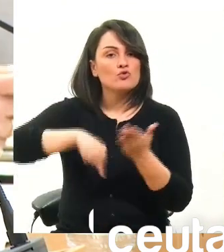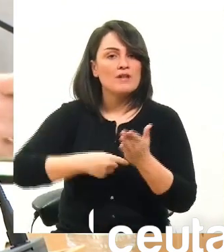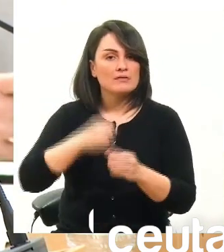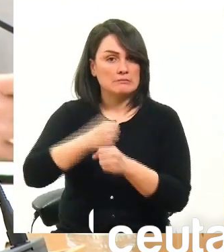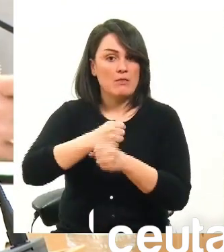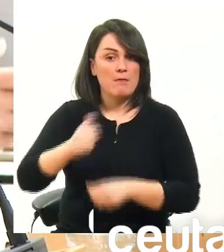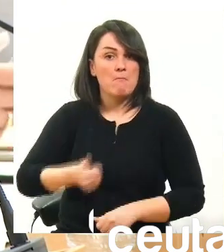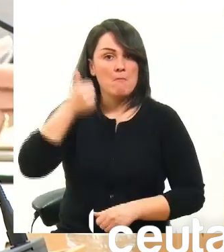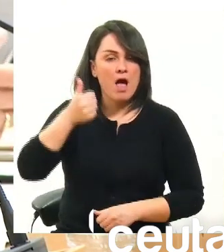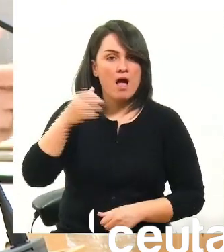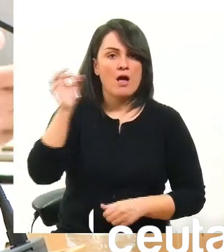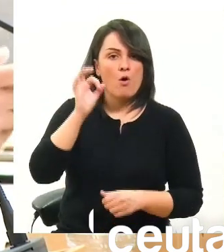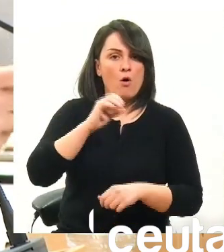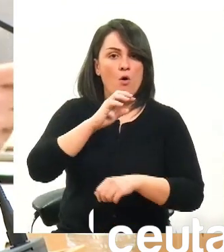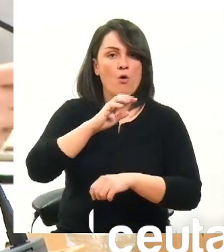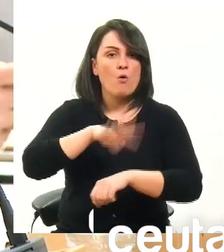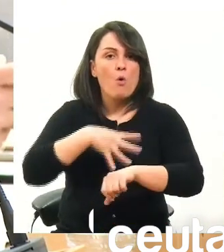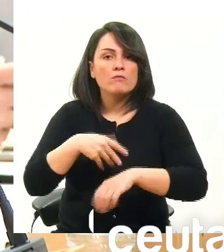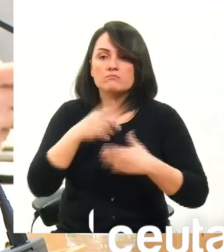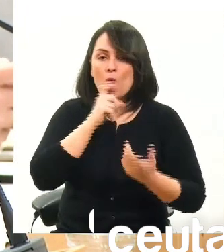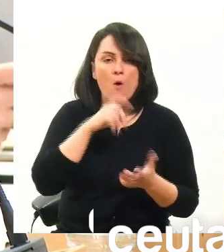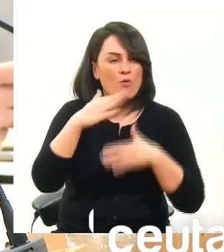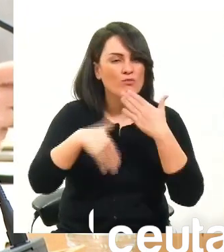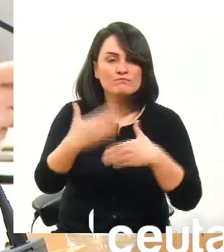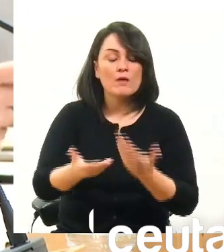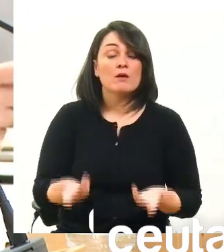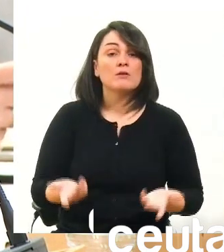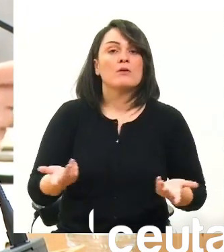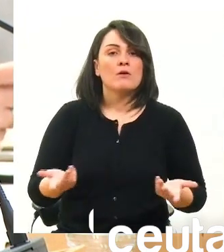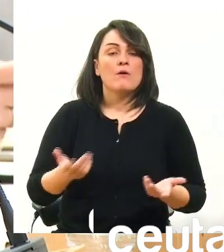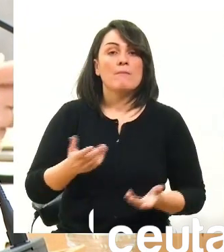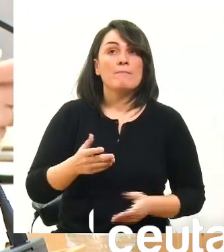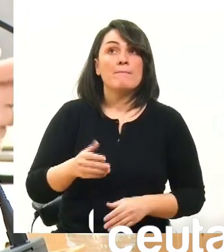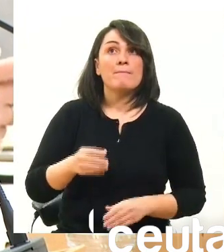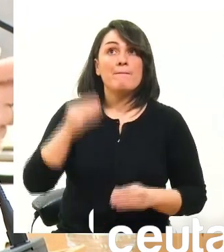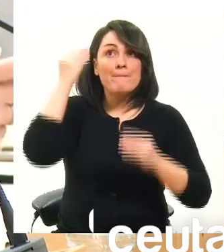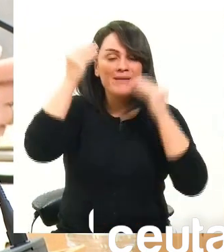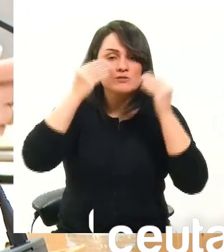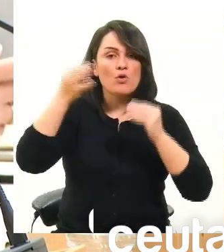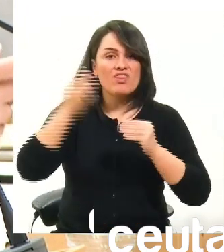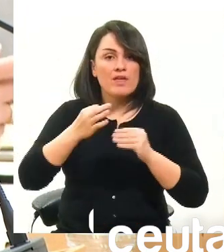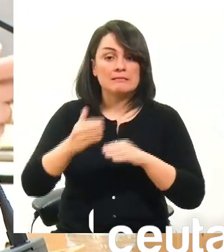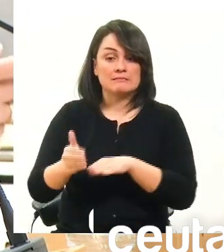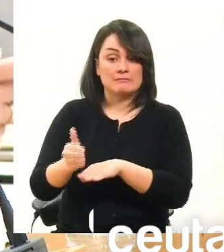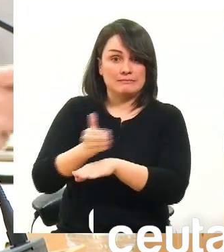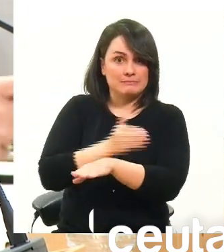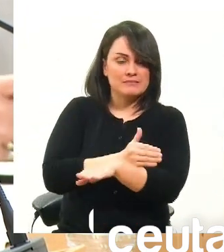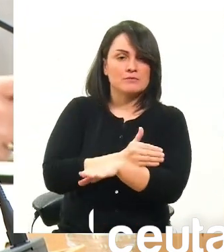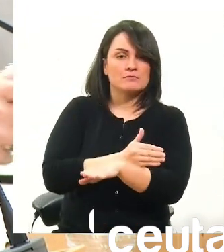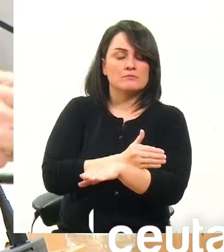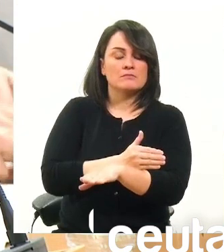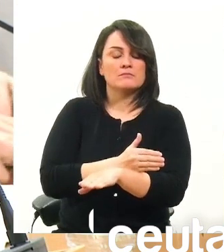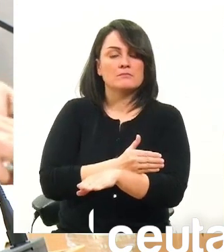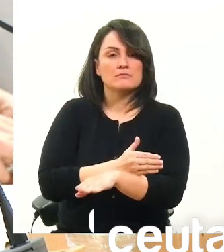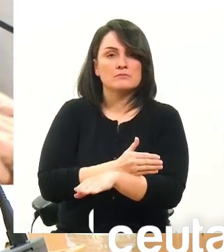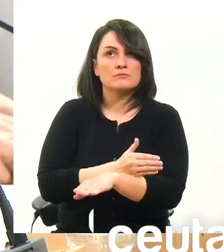al señor Gutiérrez que con carácter previo añadir una transacción que con carácter previo y dado que dichas actividades deben realizarse en los propios